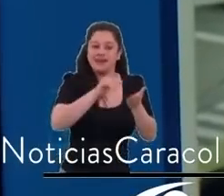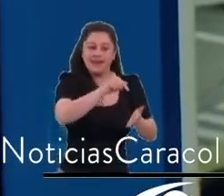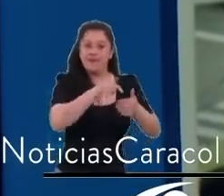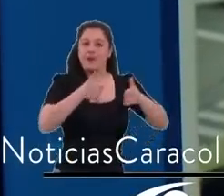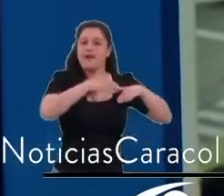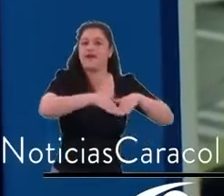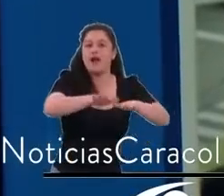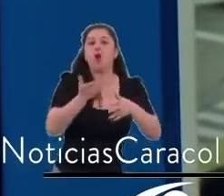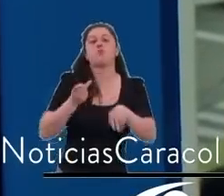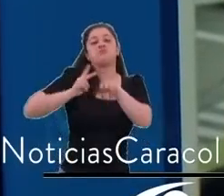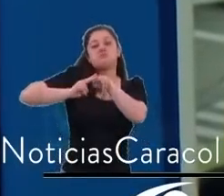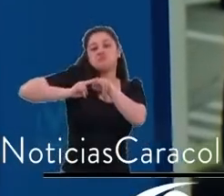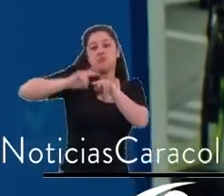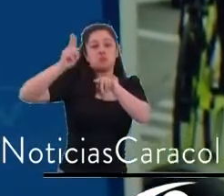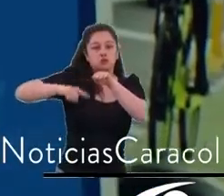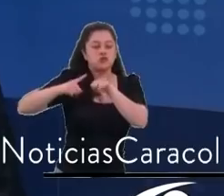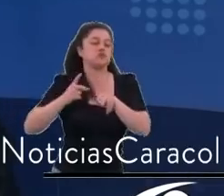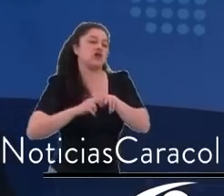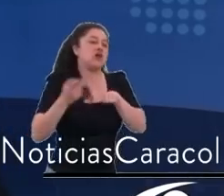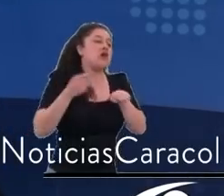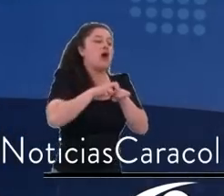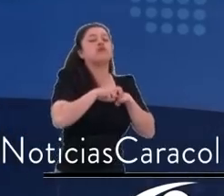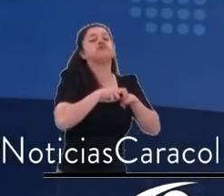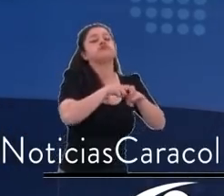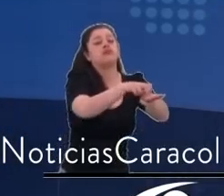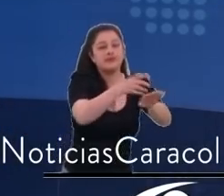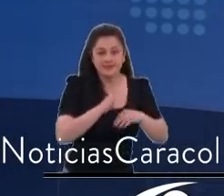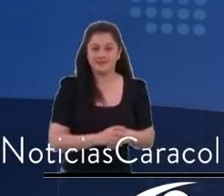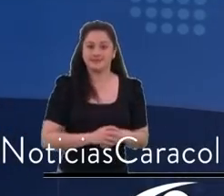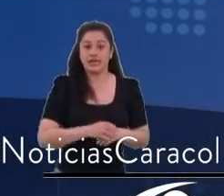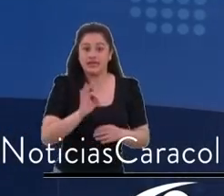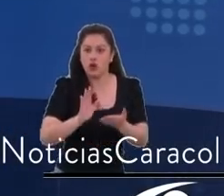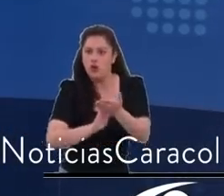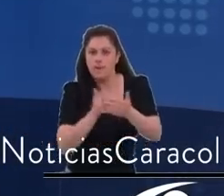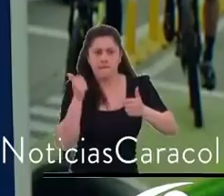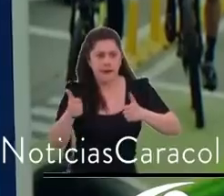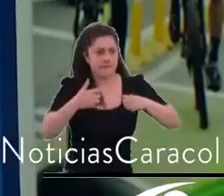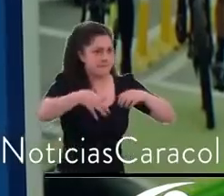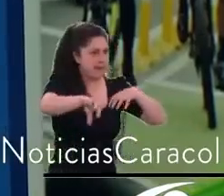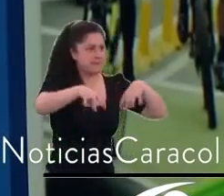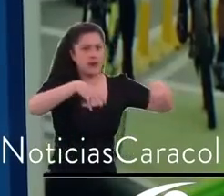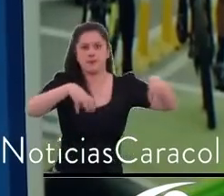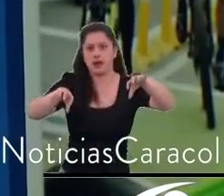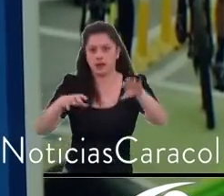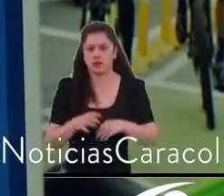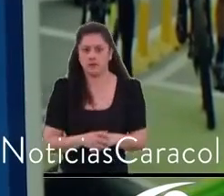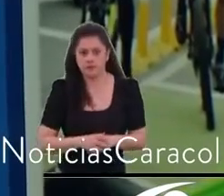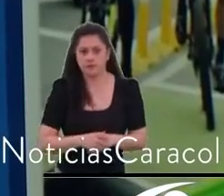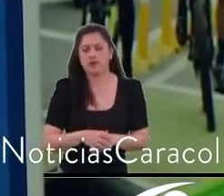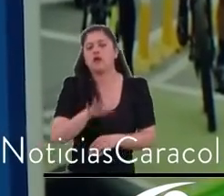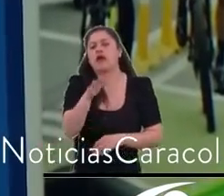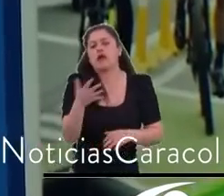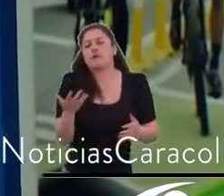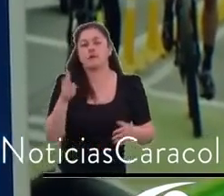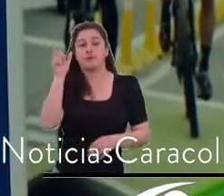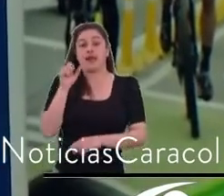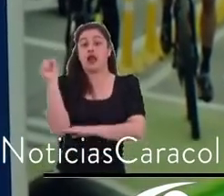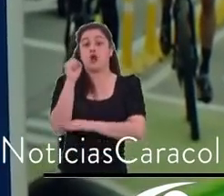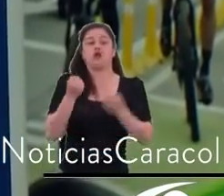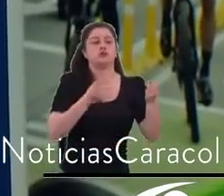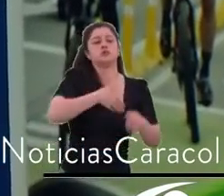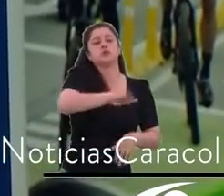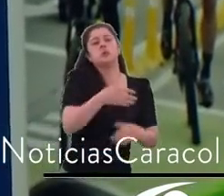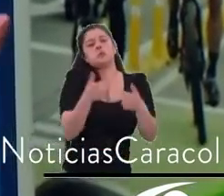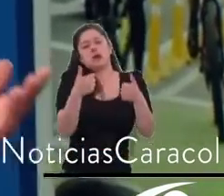estaciones, las ampliamos. O, si su merced va a usar el carro, está bien, pero no lo use todo el tiempo y en todo caso, compártalo.